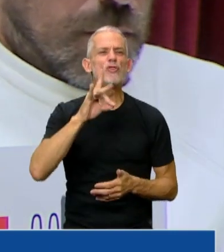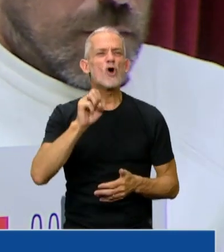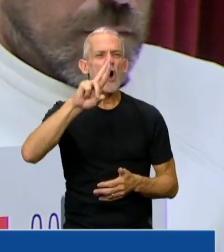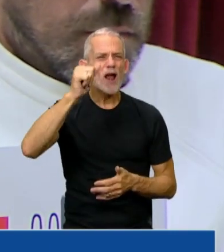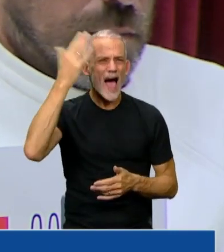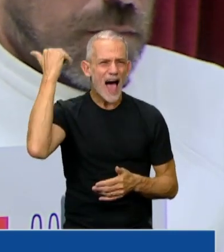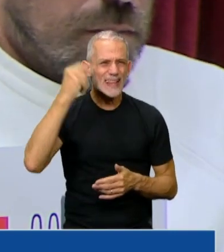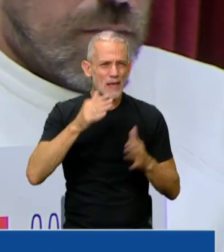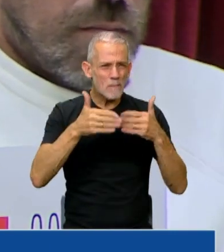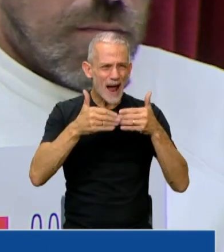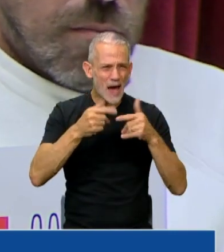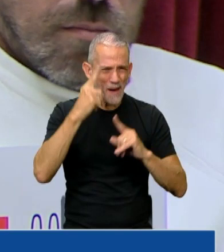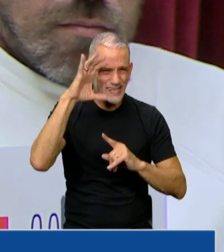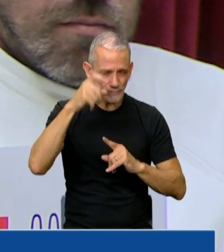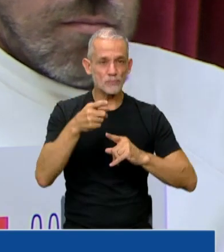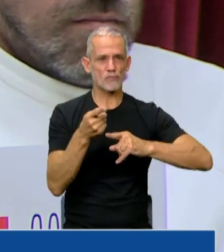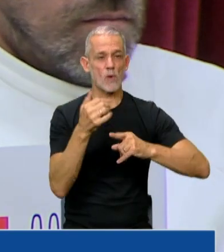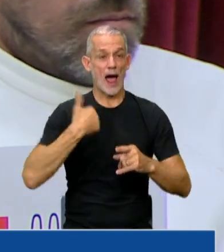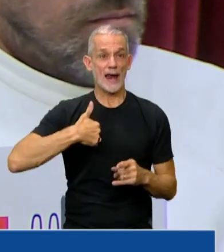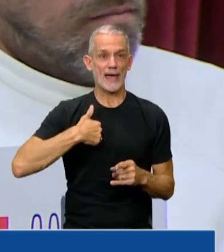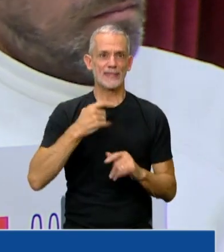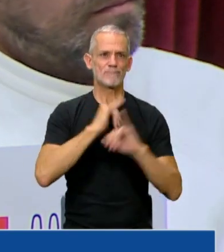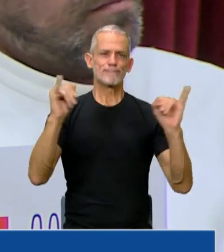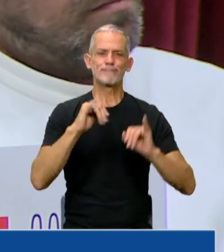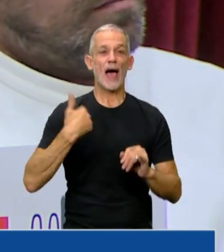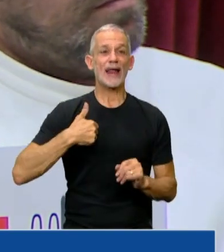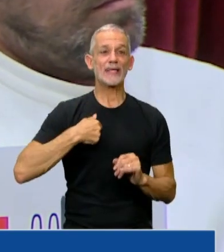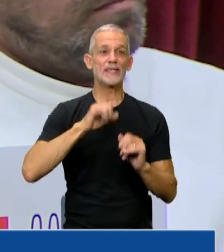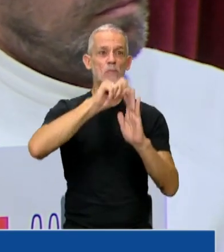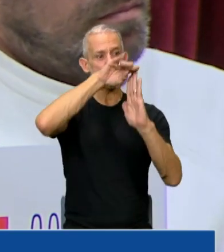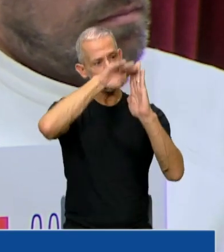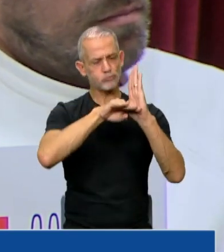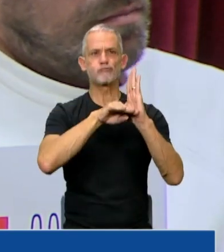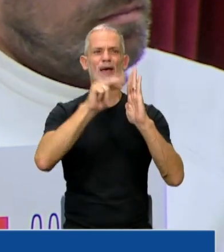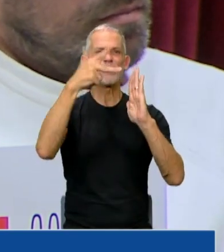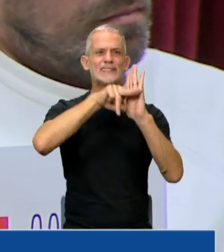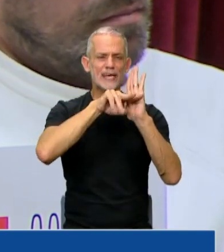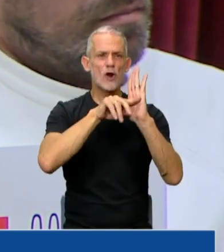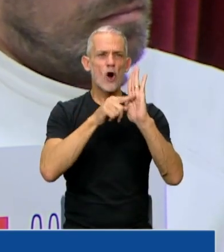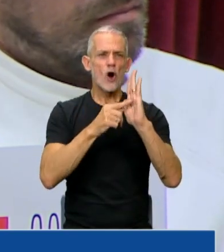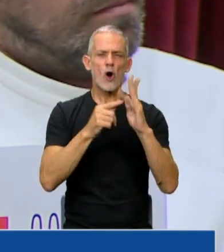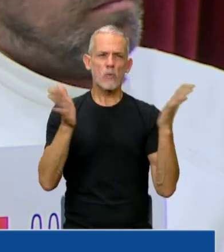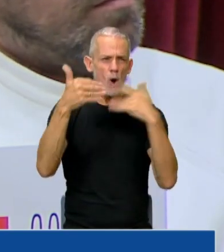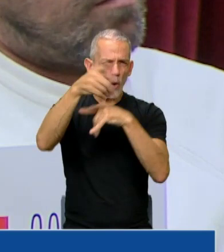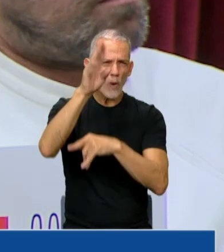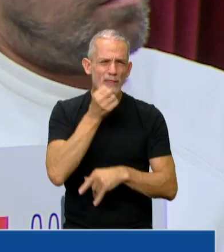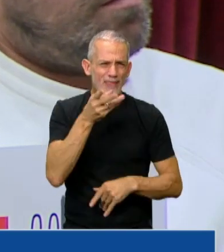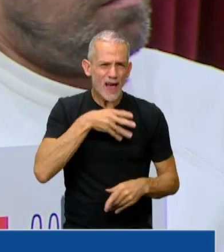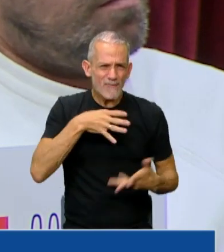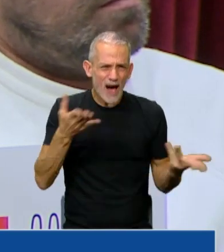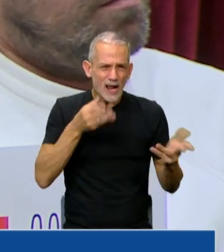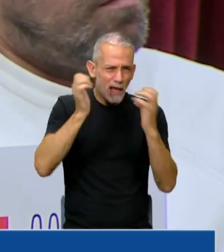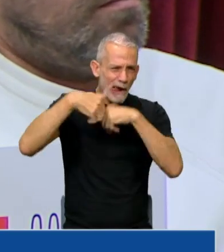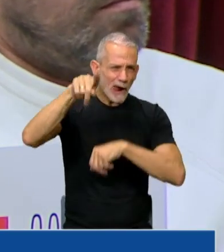denunciaron que Argentina es el tercer país del mundo con cuentas no declaradas,